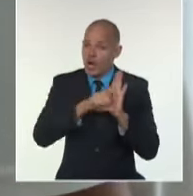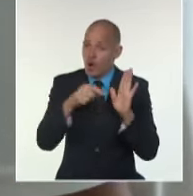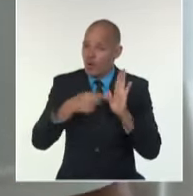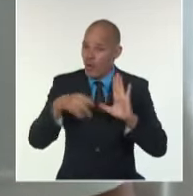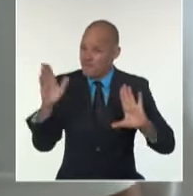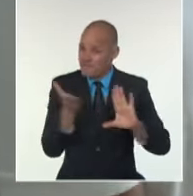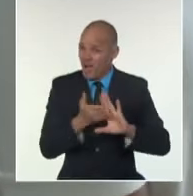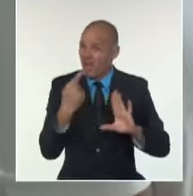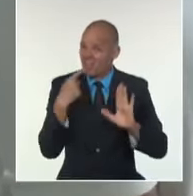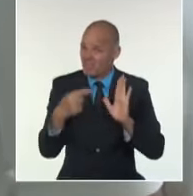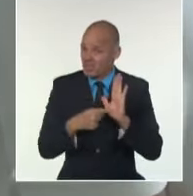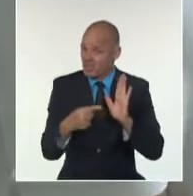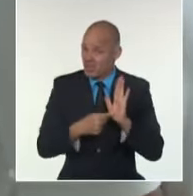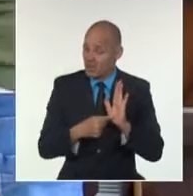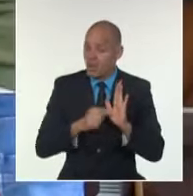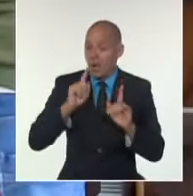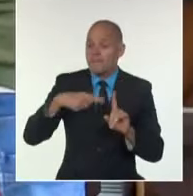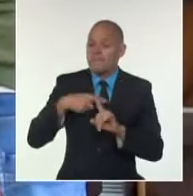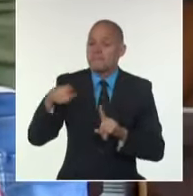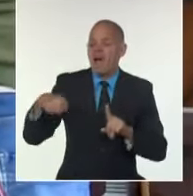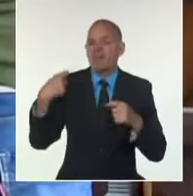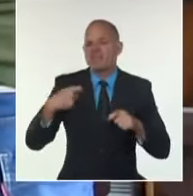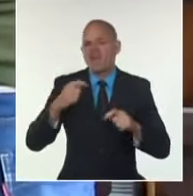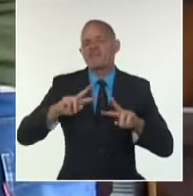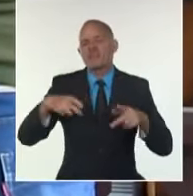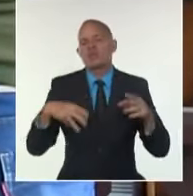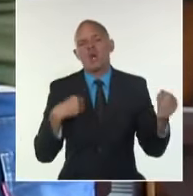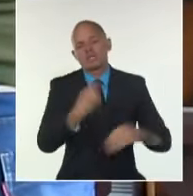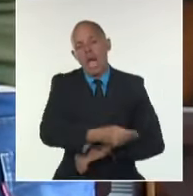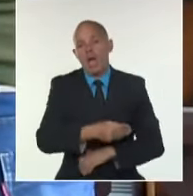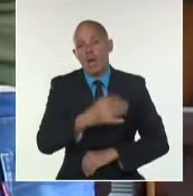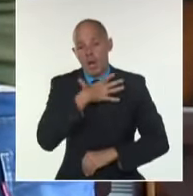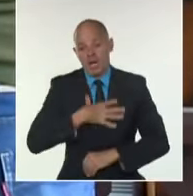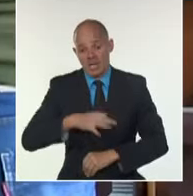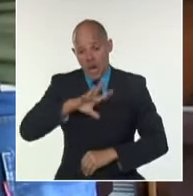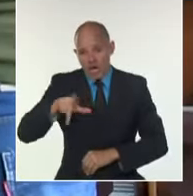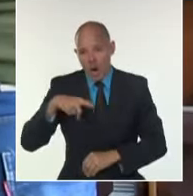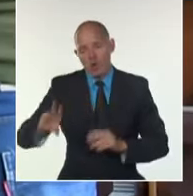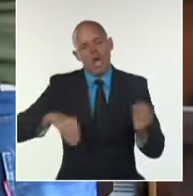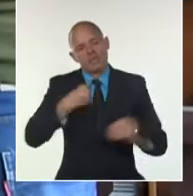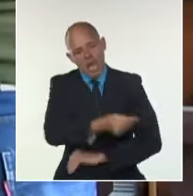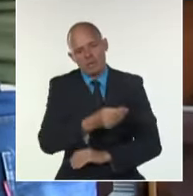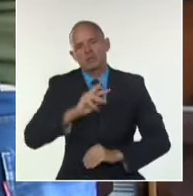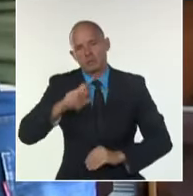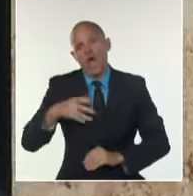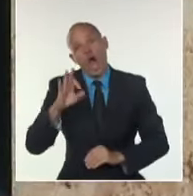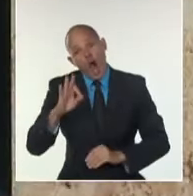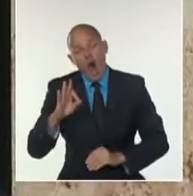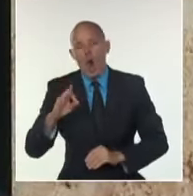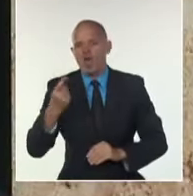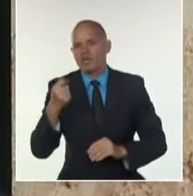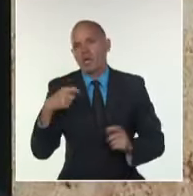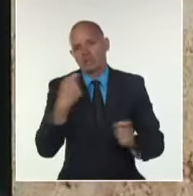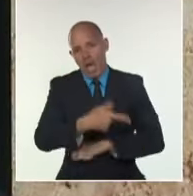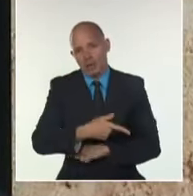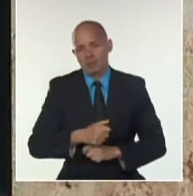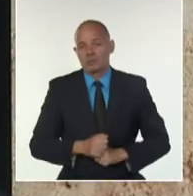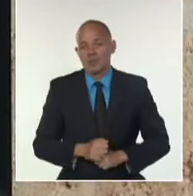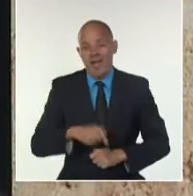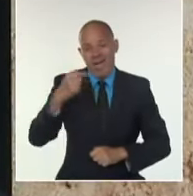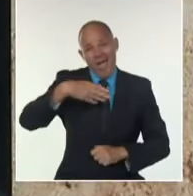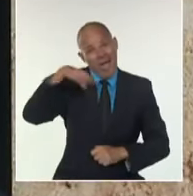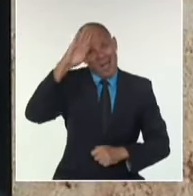el resarcimiento de los daños causados. Ante cualquier acción, prima mantener la tranquilidad ciudadana de Cuba como una